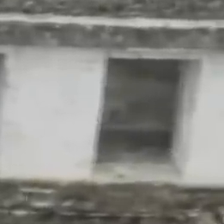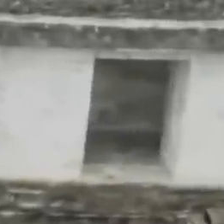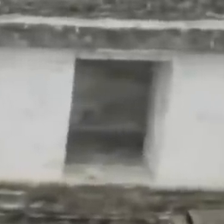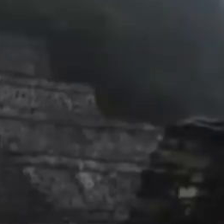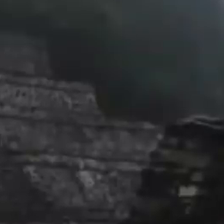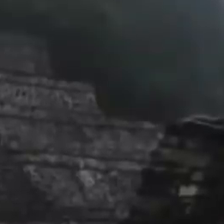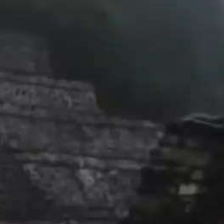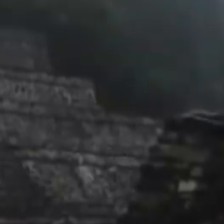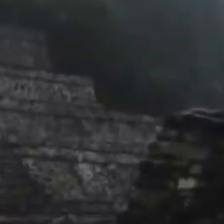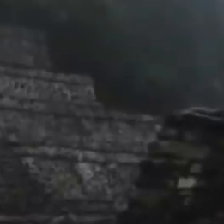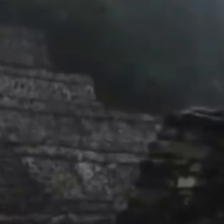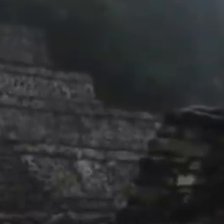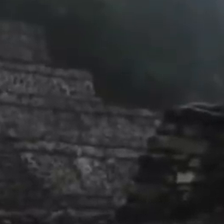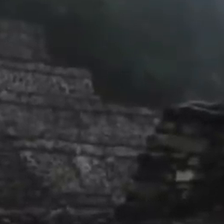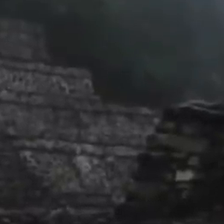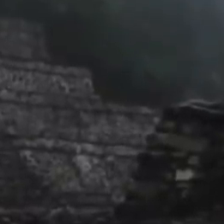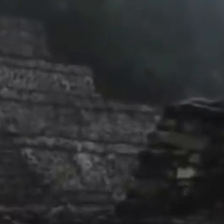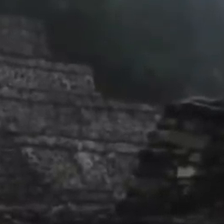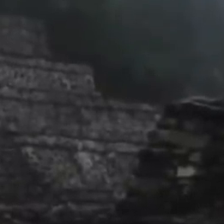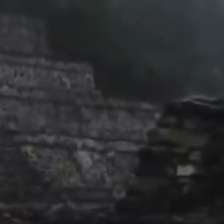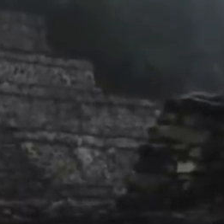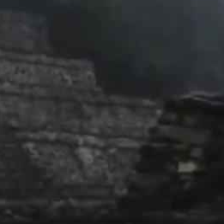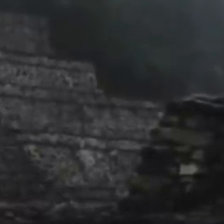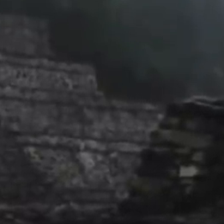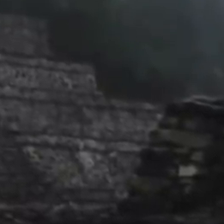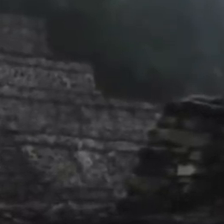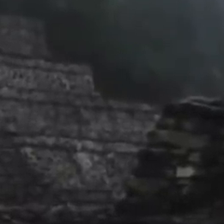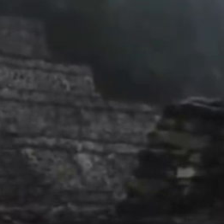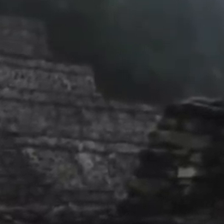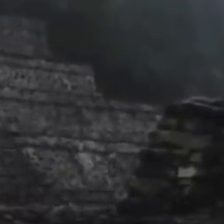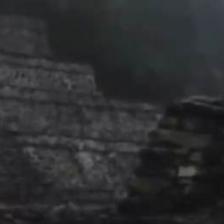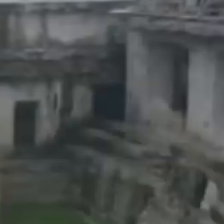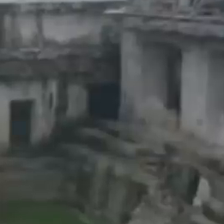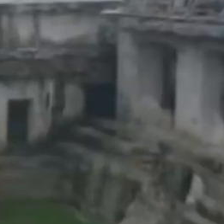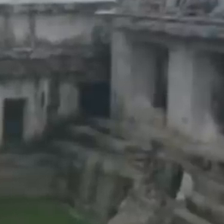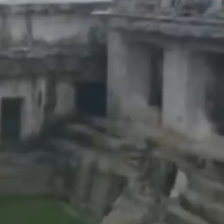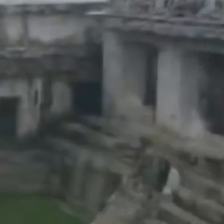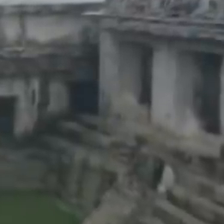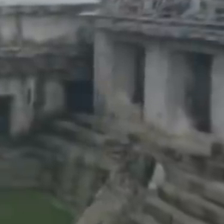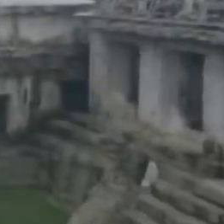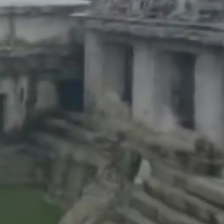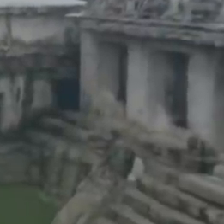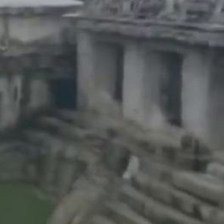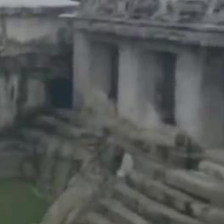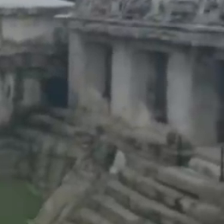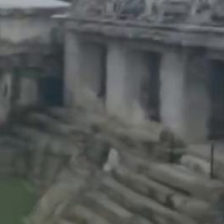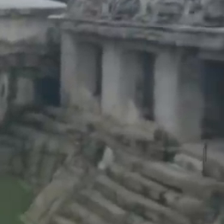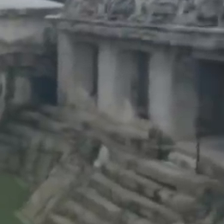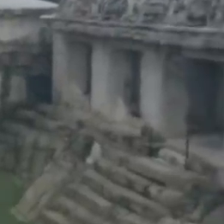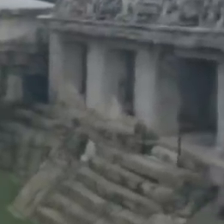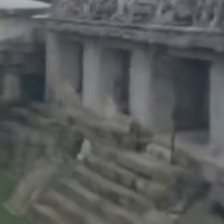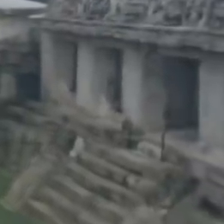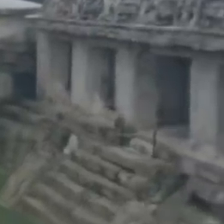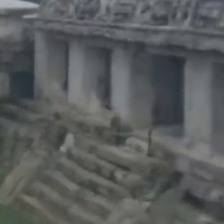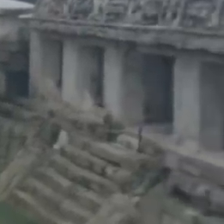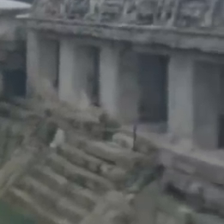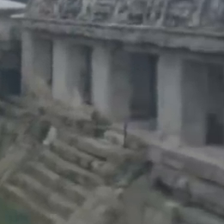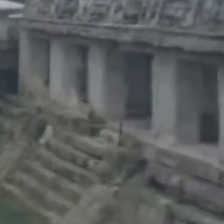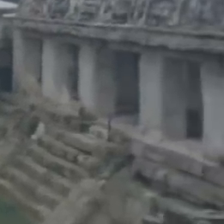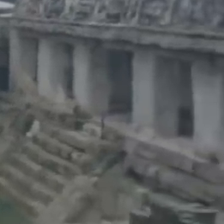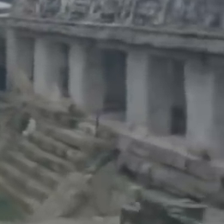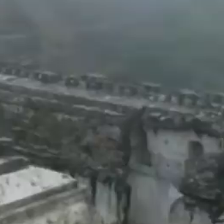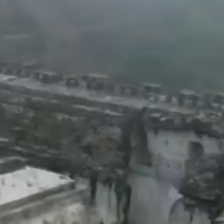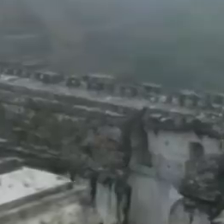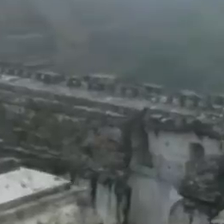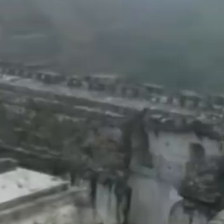El liderazgo de Pacal el Grande no solo se encargó de construir una de las ciudades más impresionantes de la civilización maya, sino